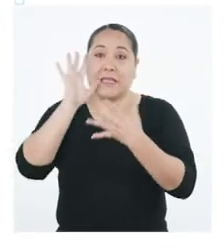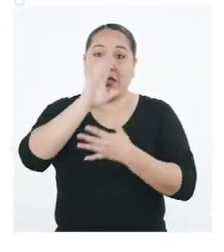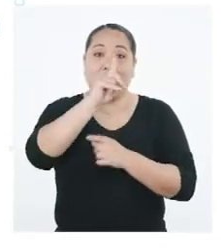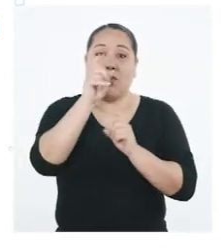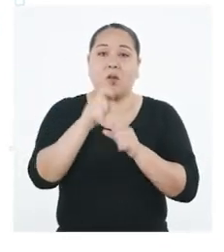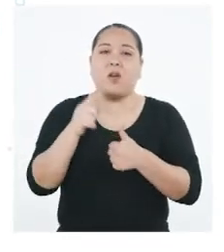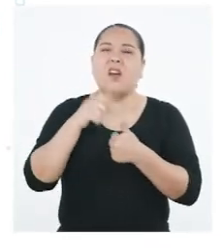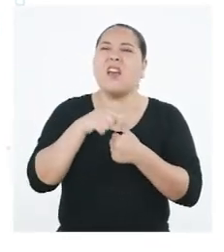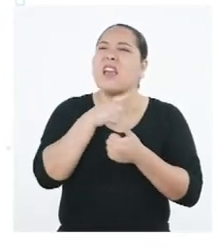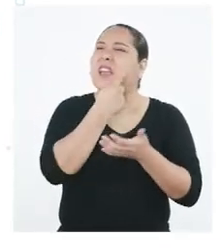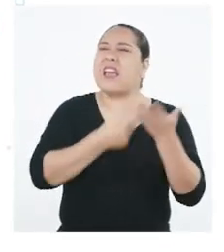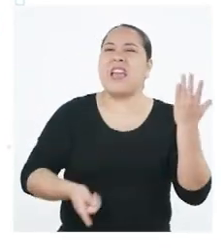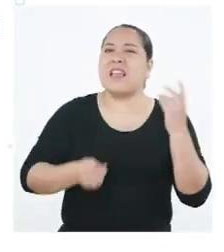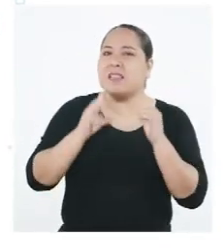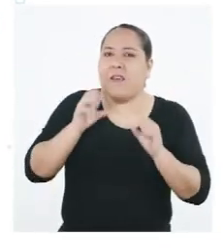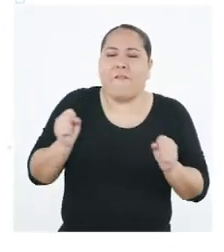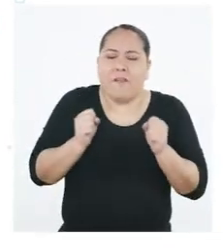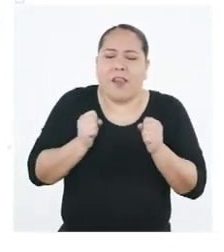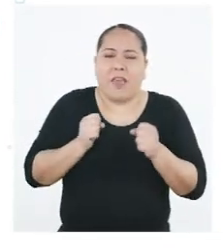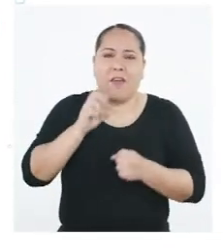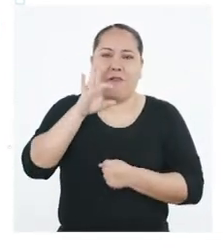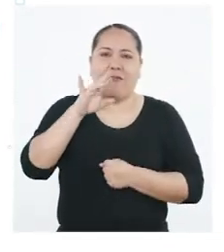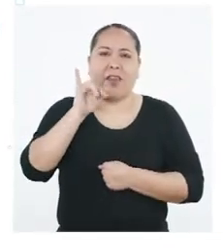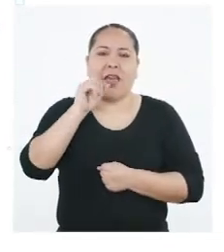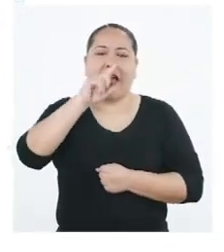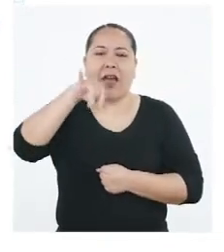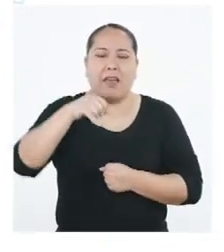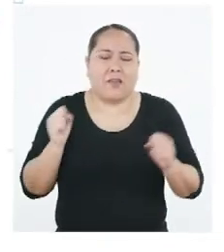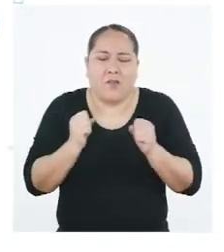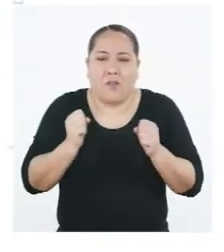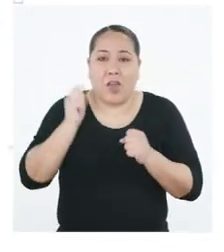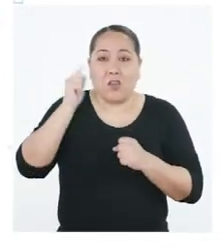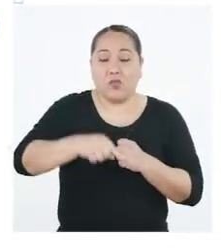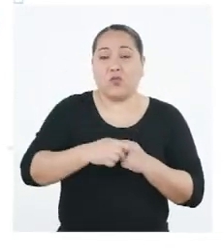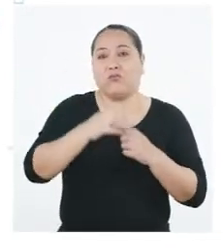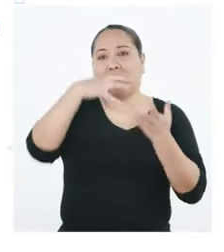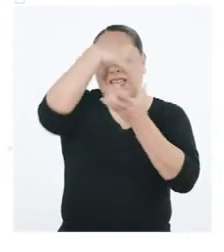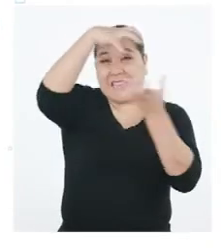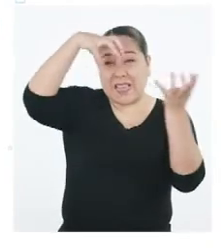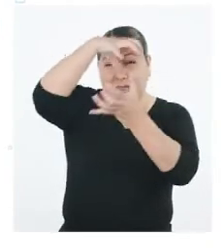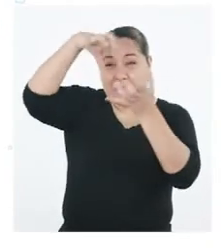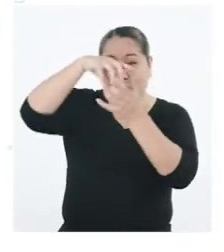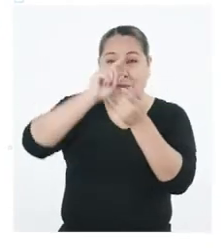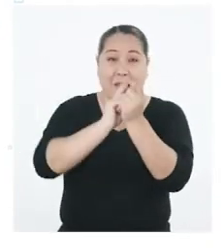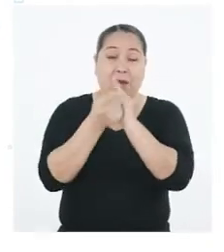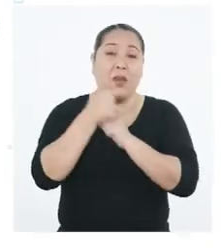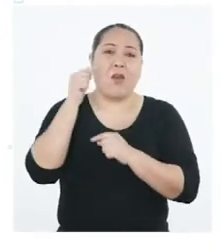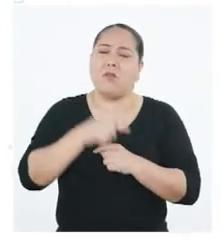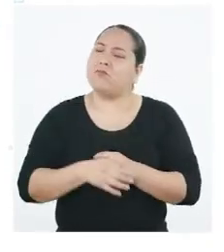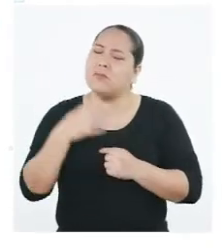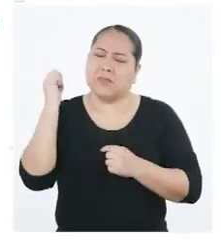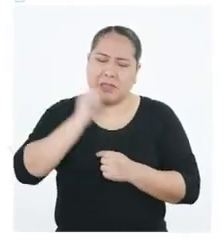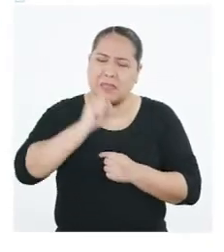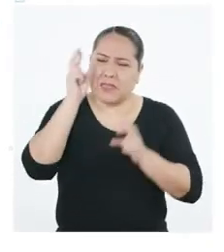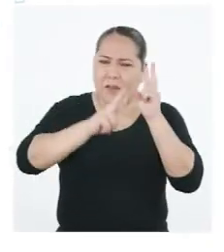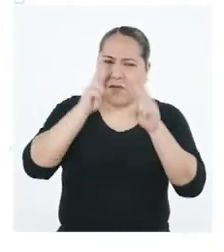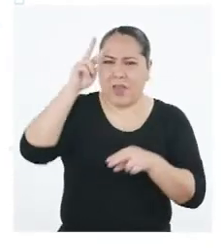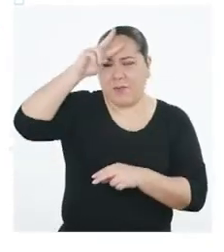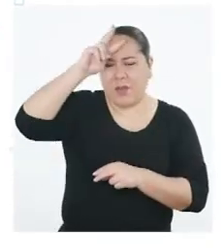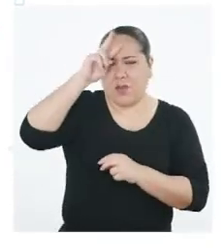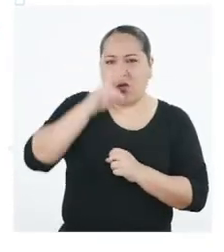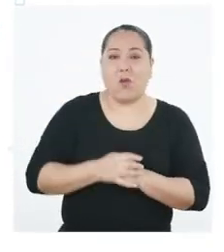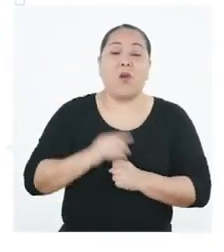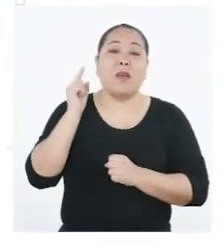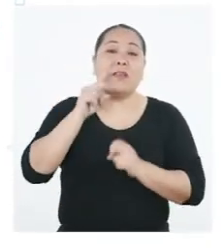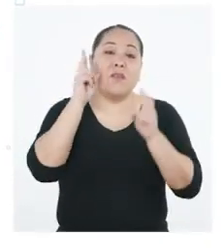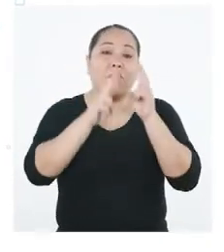¿Qué es el friaje? El friaje es un evento meteorológico muy común en el Perú que ocurre durante el otoño